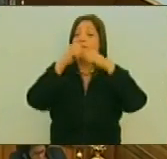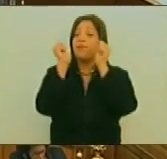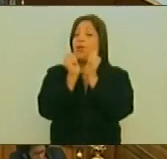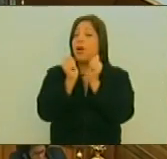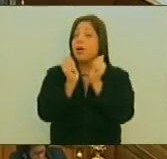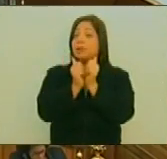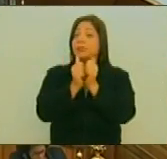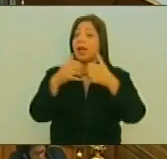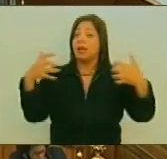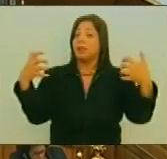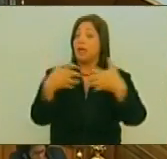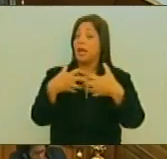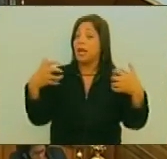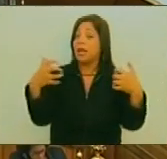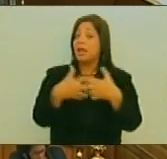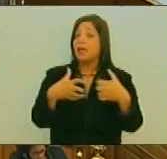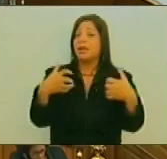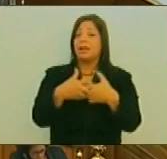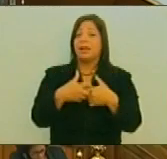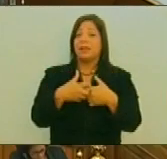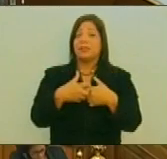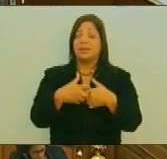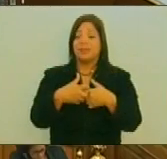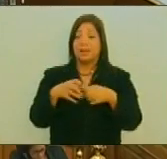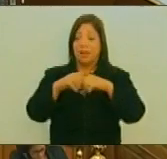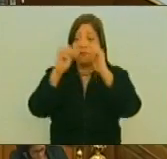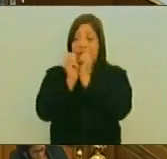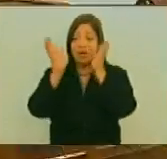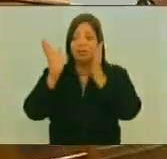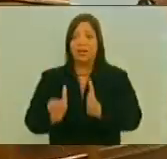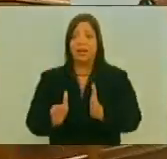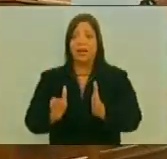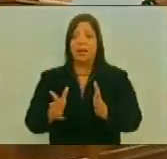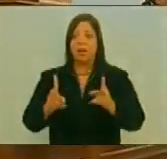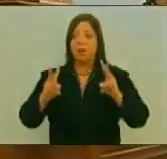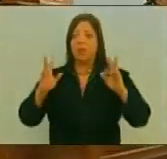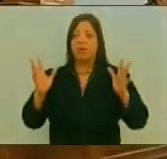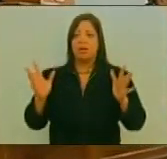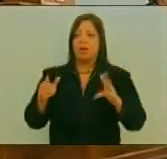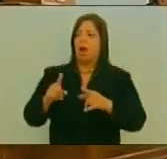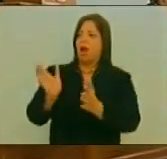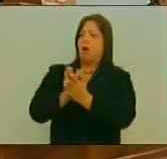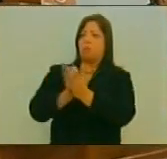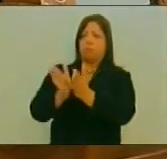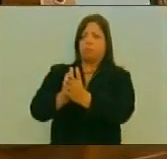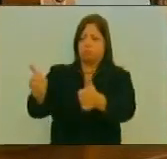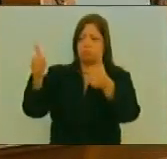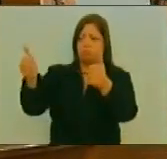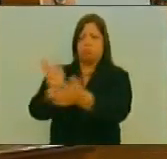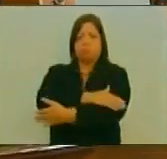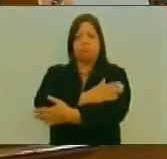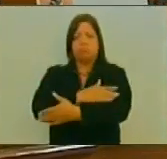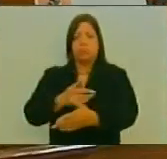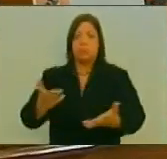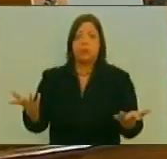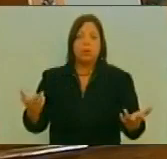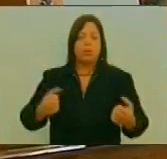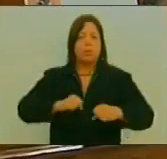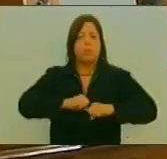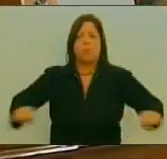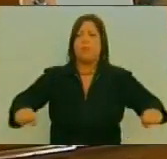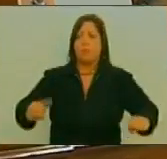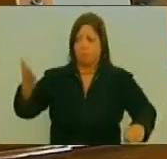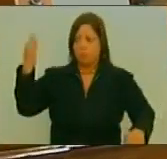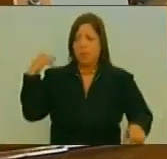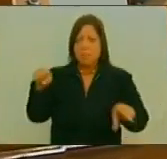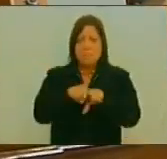Pretendiendo Convertir A los violentos Y terroristas En una especie De héroes De la patria Como lamentablemente